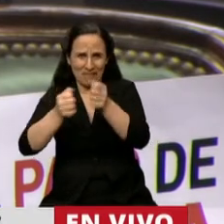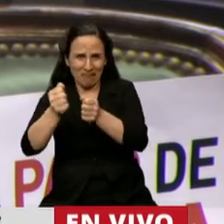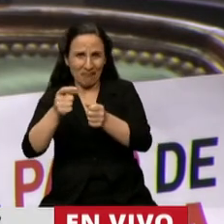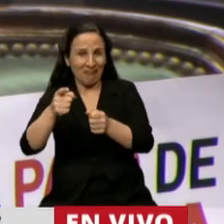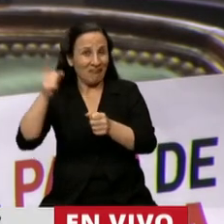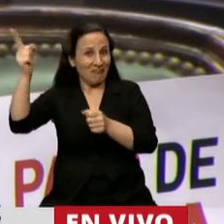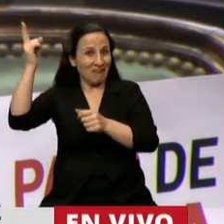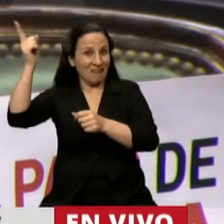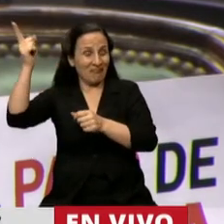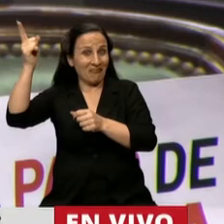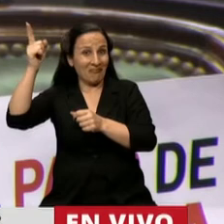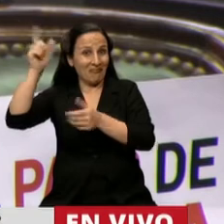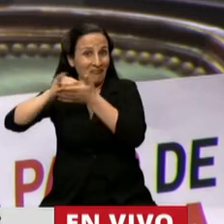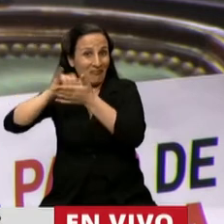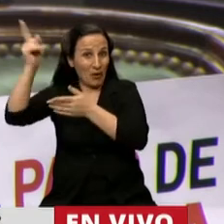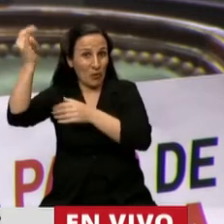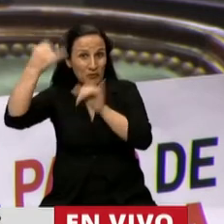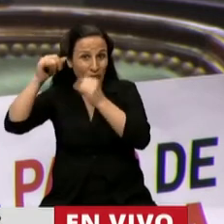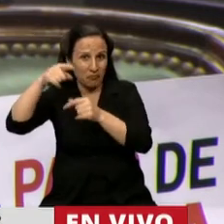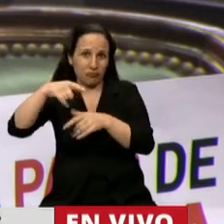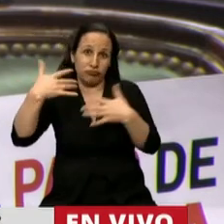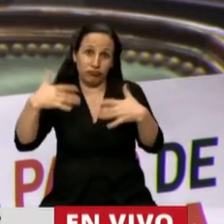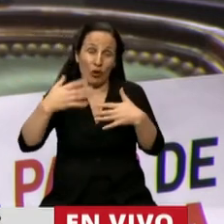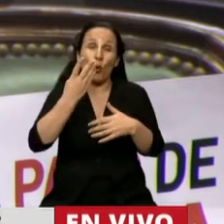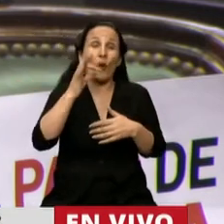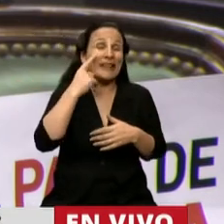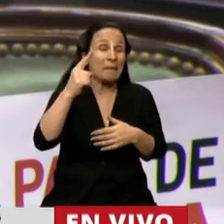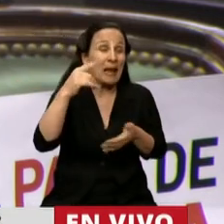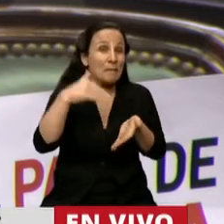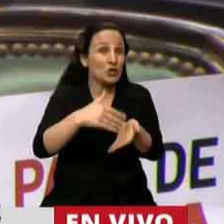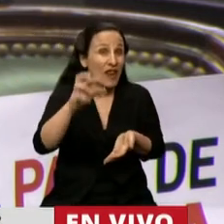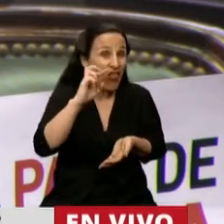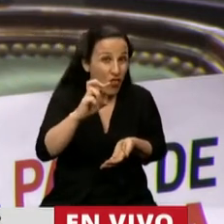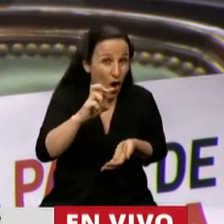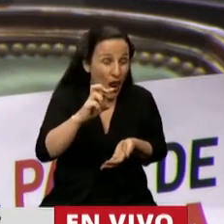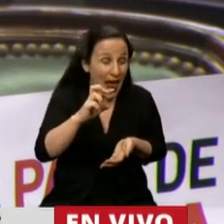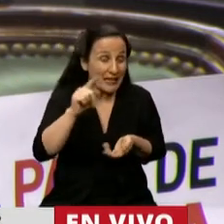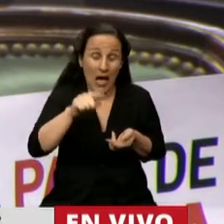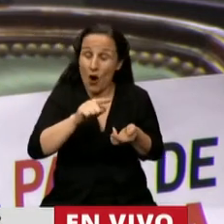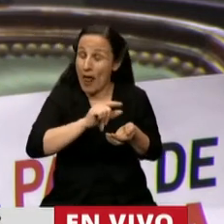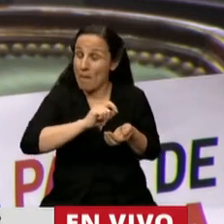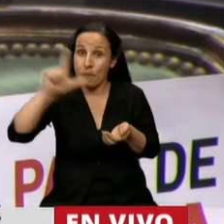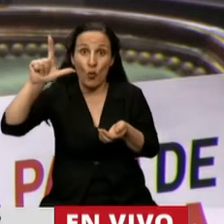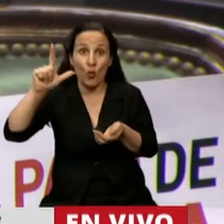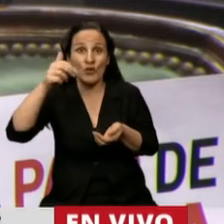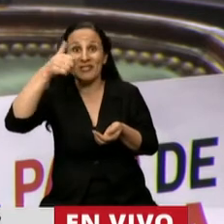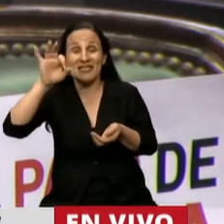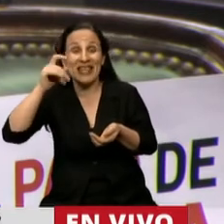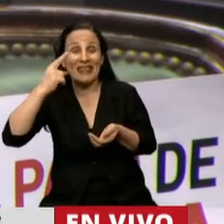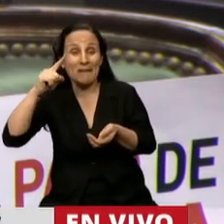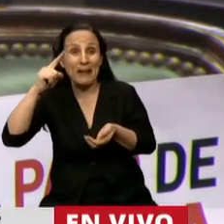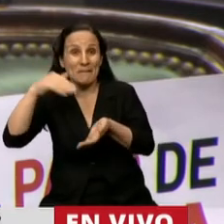aumentó de 40 mil millones de dólares a casi 60 mil millones de dólares.